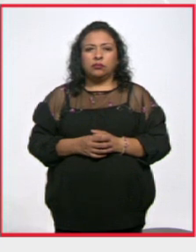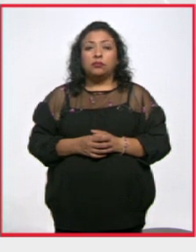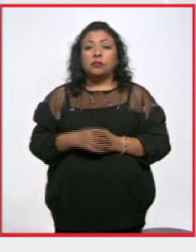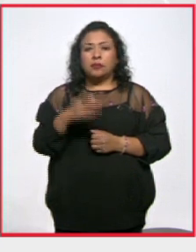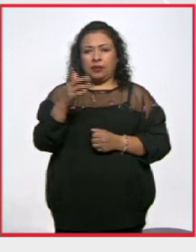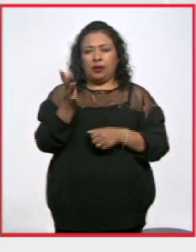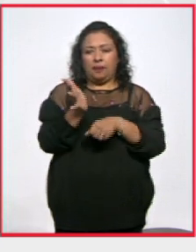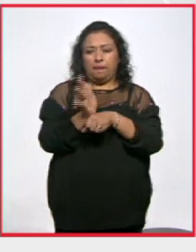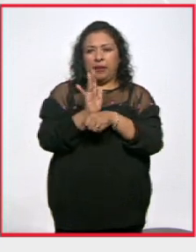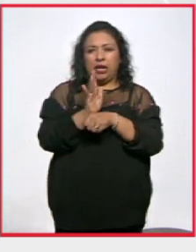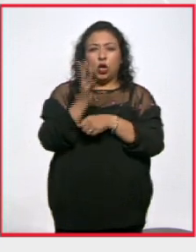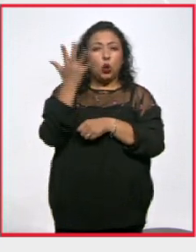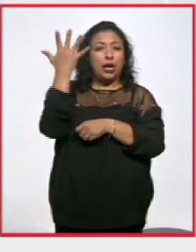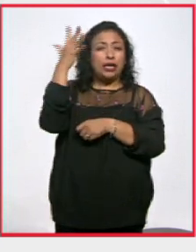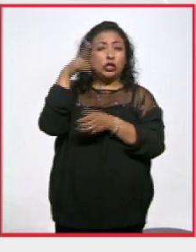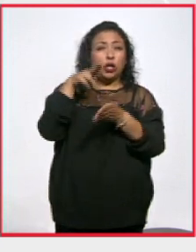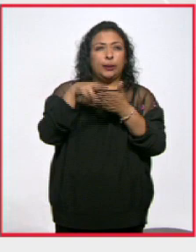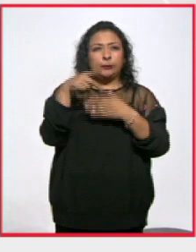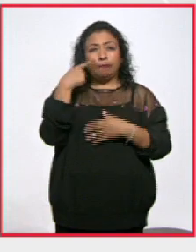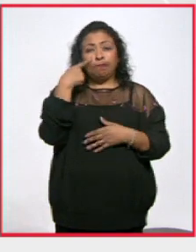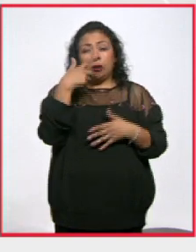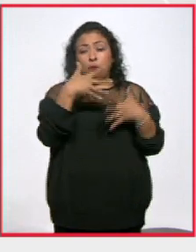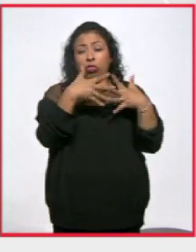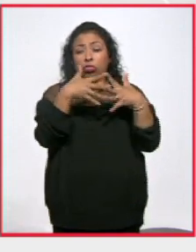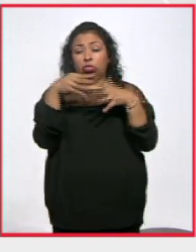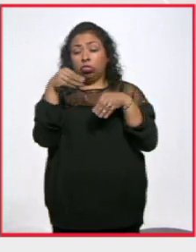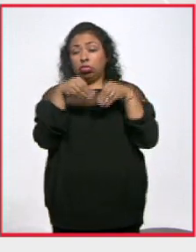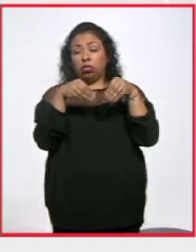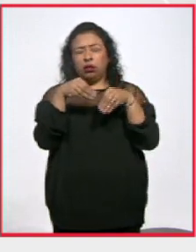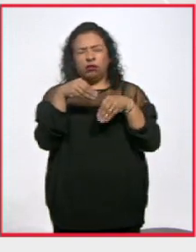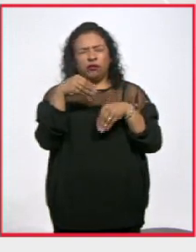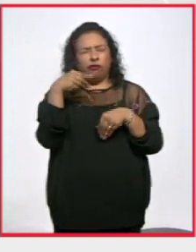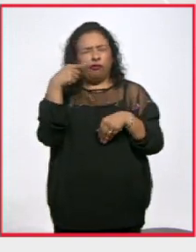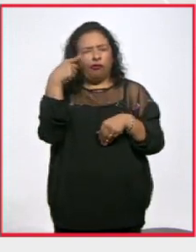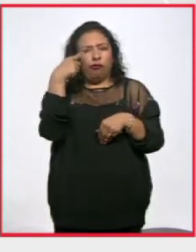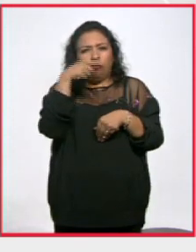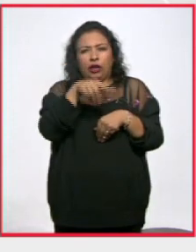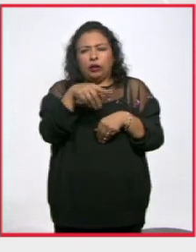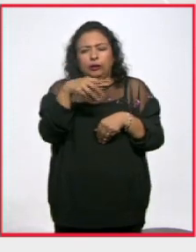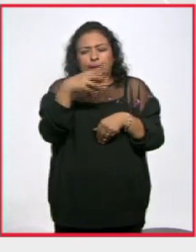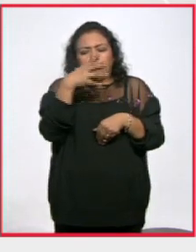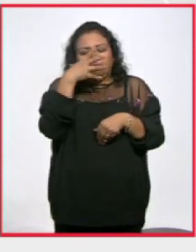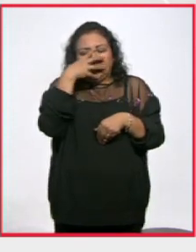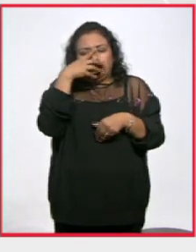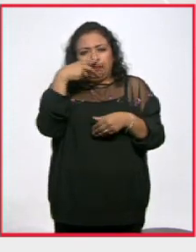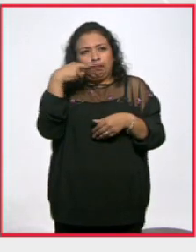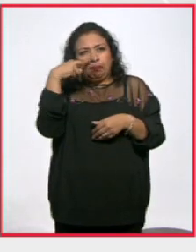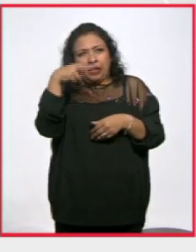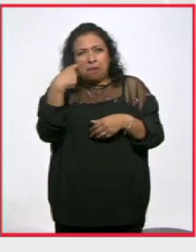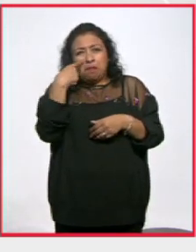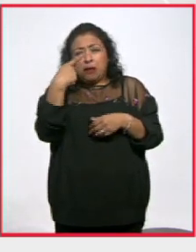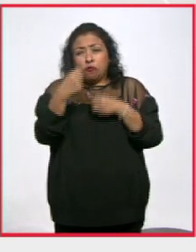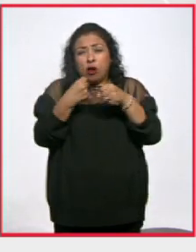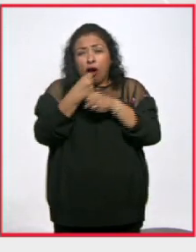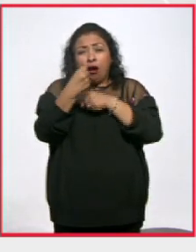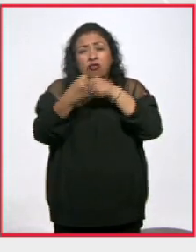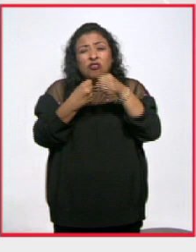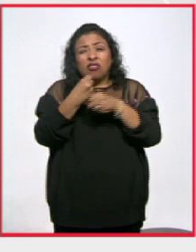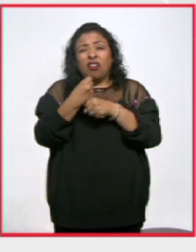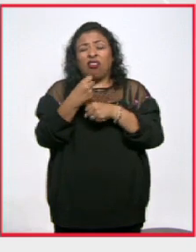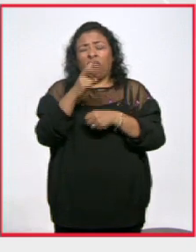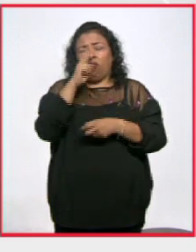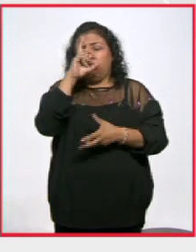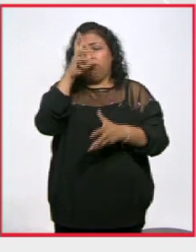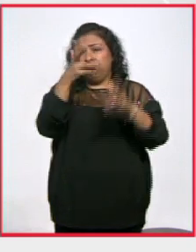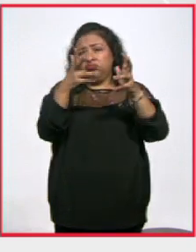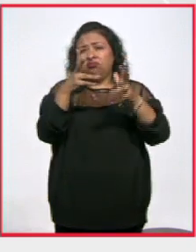Soles Negros es un collage vergonzoso de México, pues muestra la podredumbre que por años ha sumido nuestro país en la violencia, la corrupción y la impunidad.